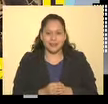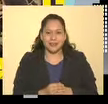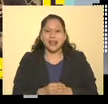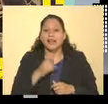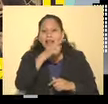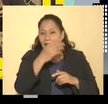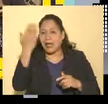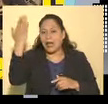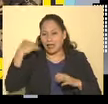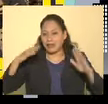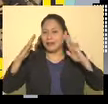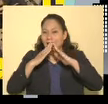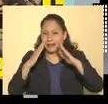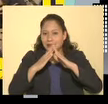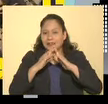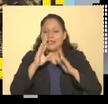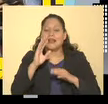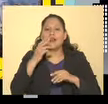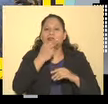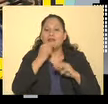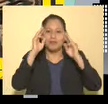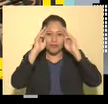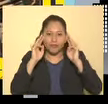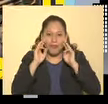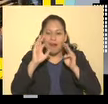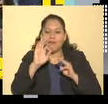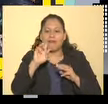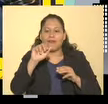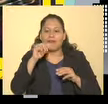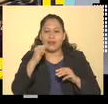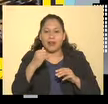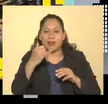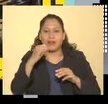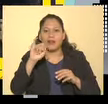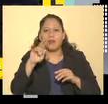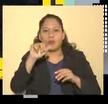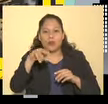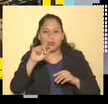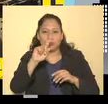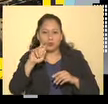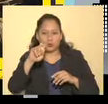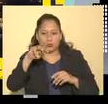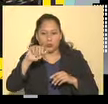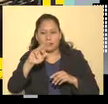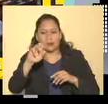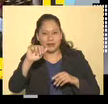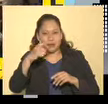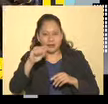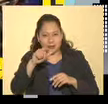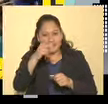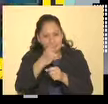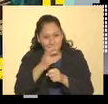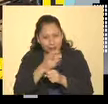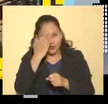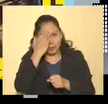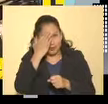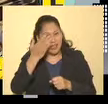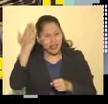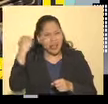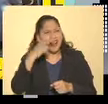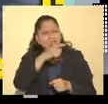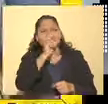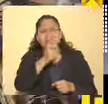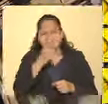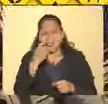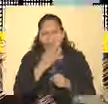fue la casa de Fray Juan de Sumárraga. Lo invitamos a que conozca, porque antes sabe qué fue. Ahorita